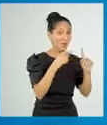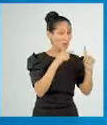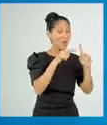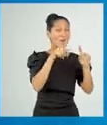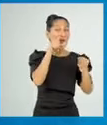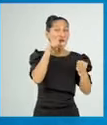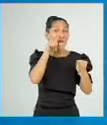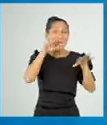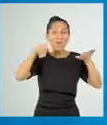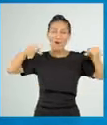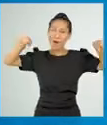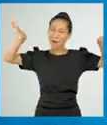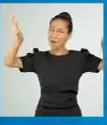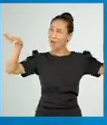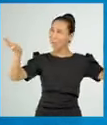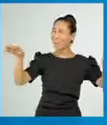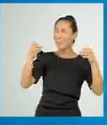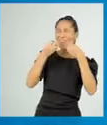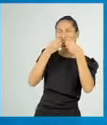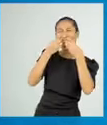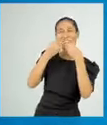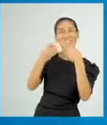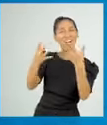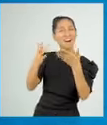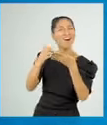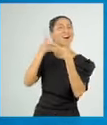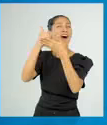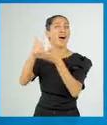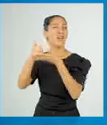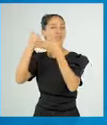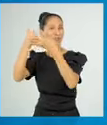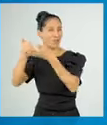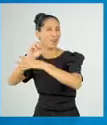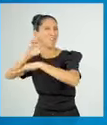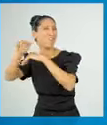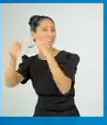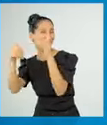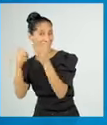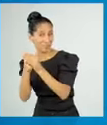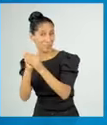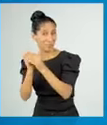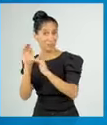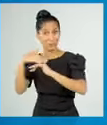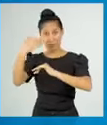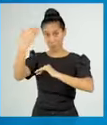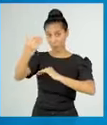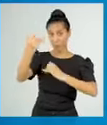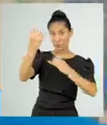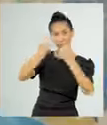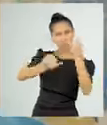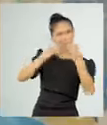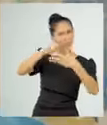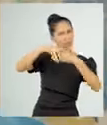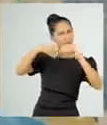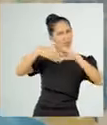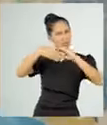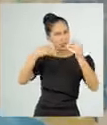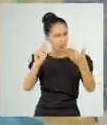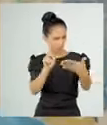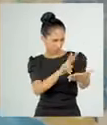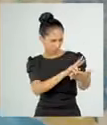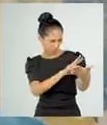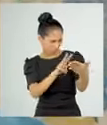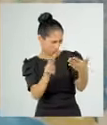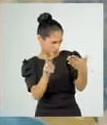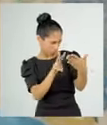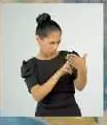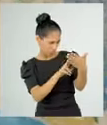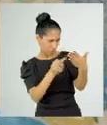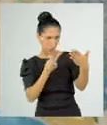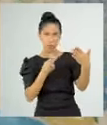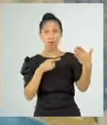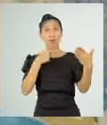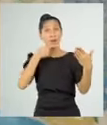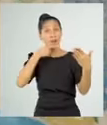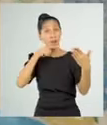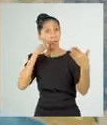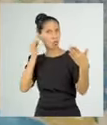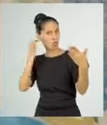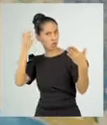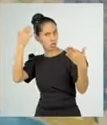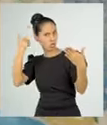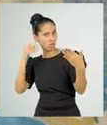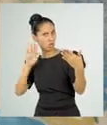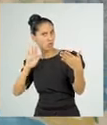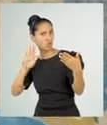desventura. Finalmente, observamos todo el desarrollo de la historia, donde se pueden apreciar los dones que recibe la mujer